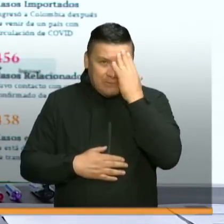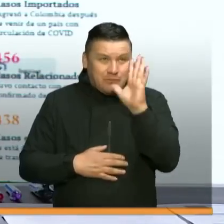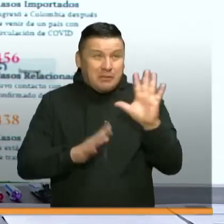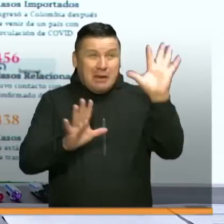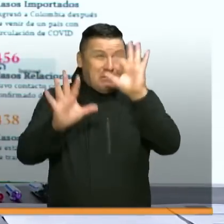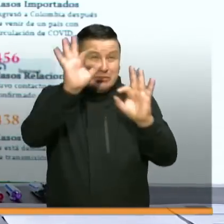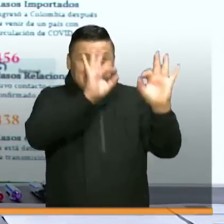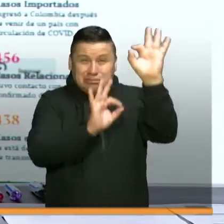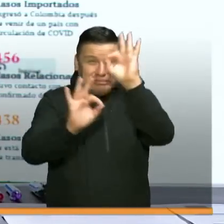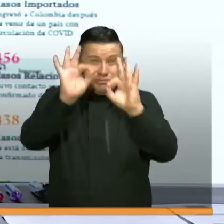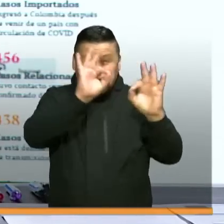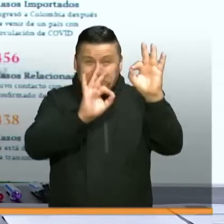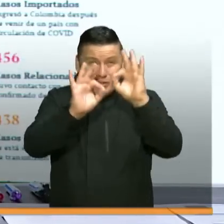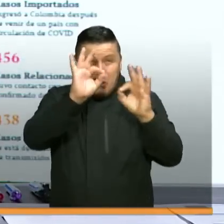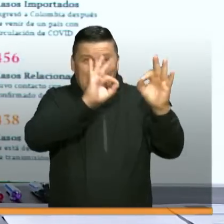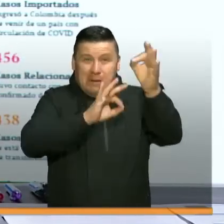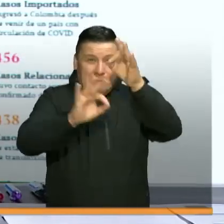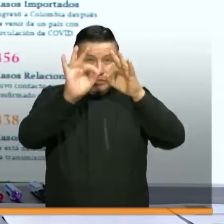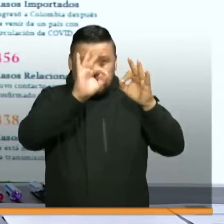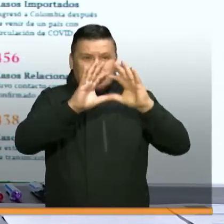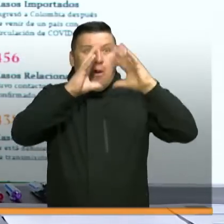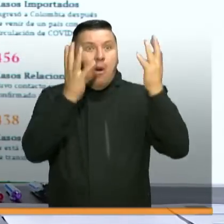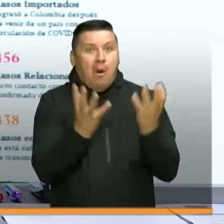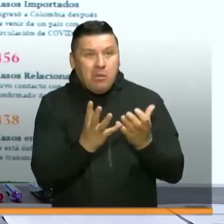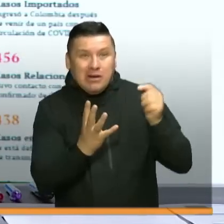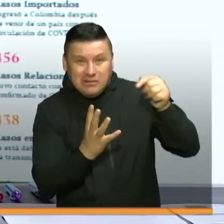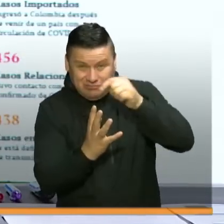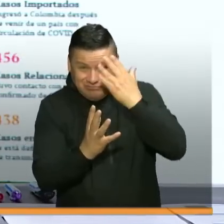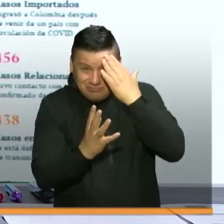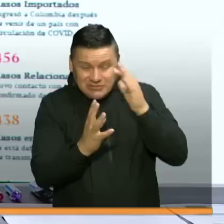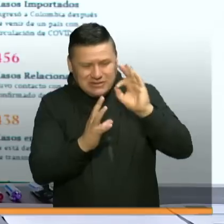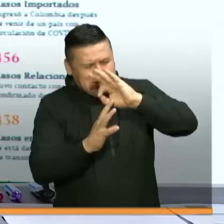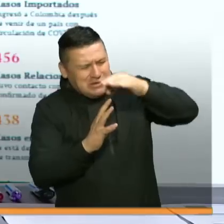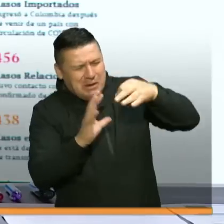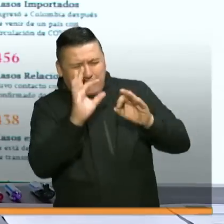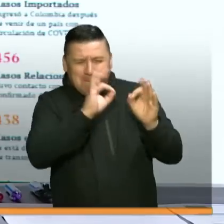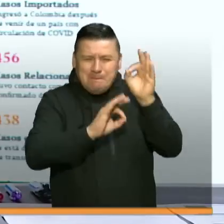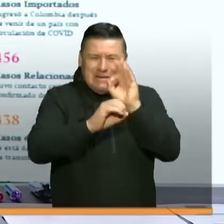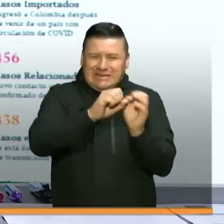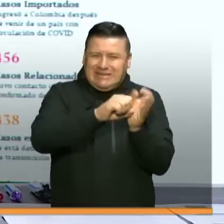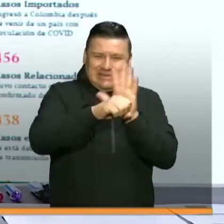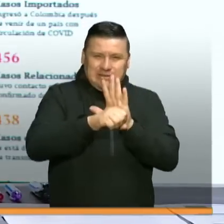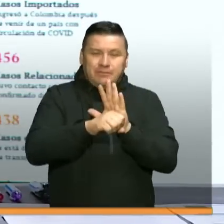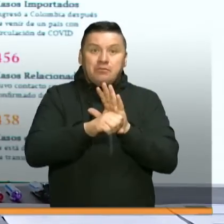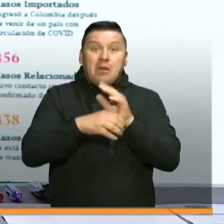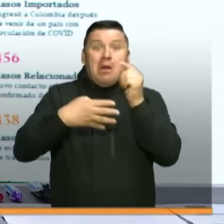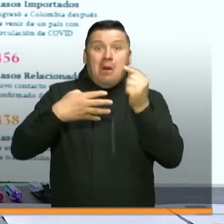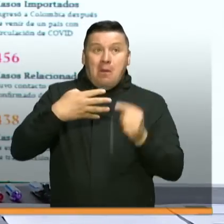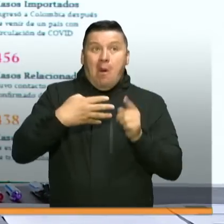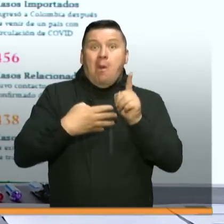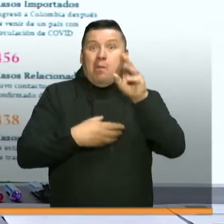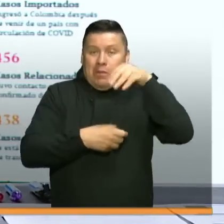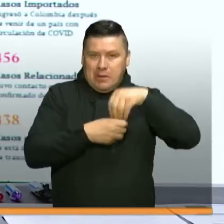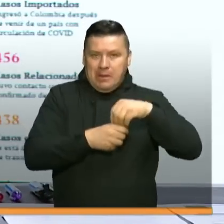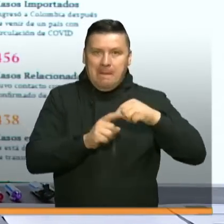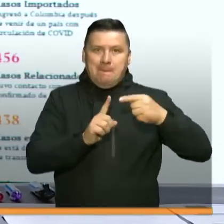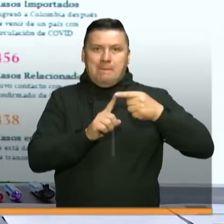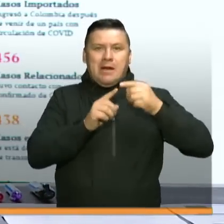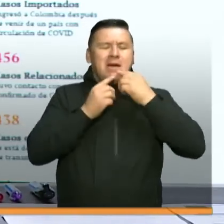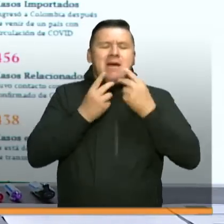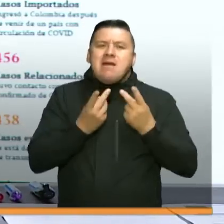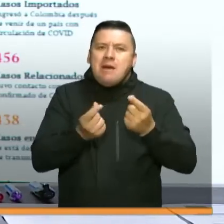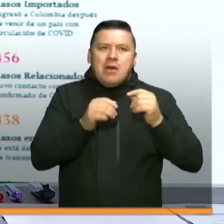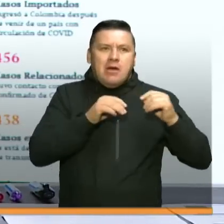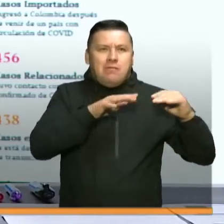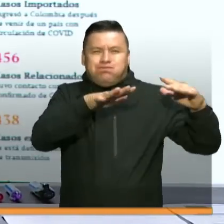hay una pandemia que está en todo el mundo, que tiene las siguientes connotaciones. Primero, se esparce muy